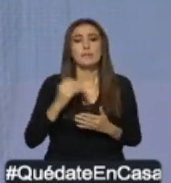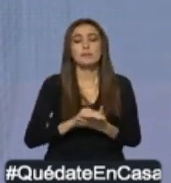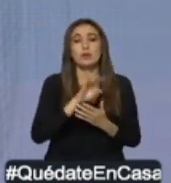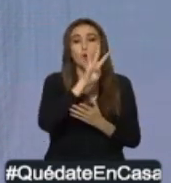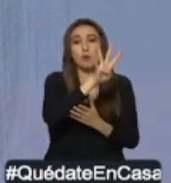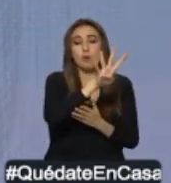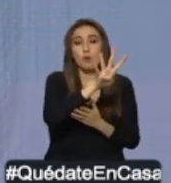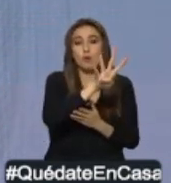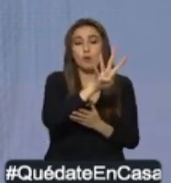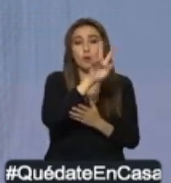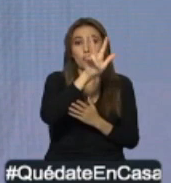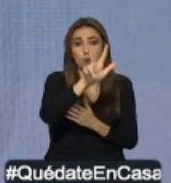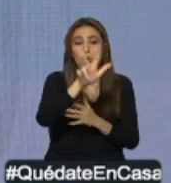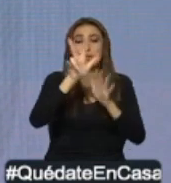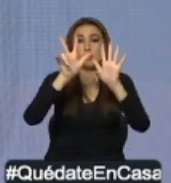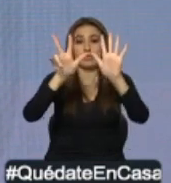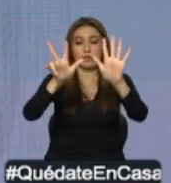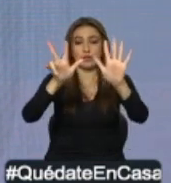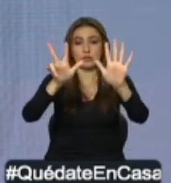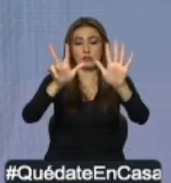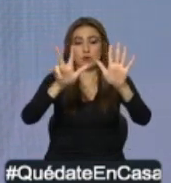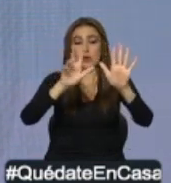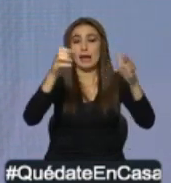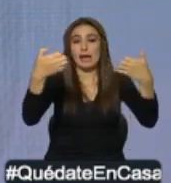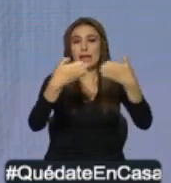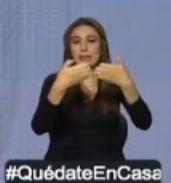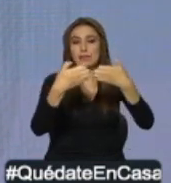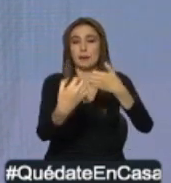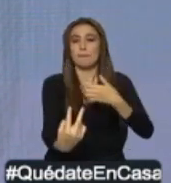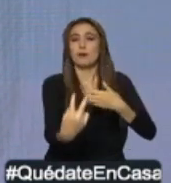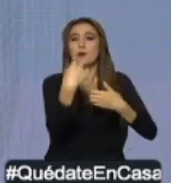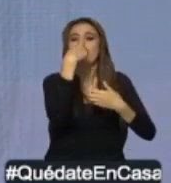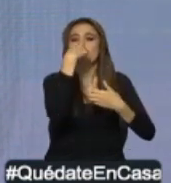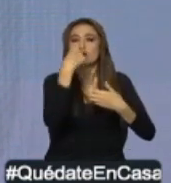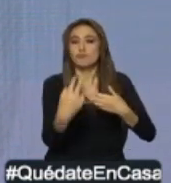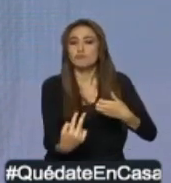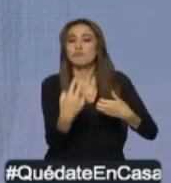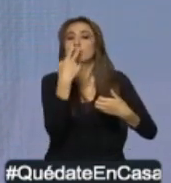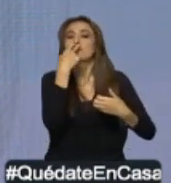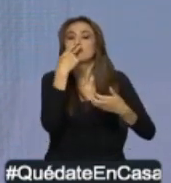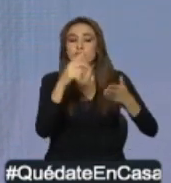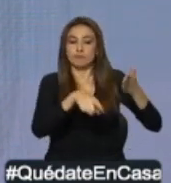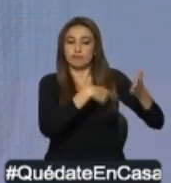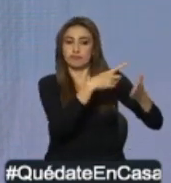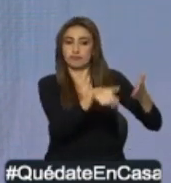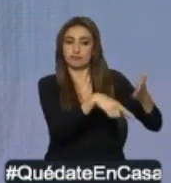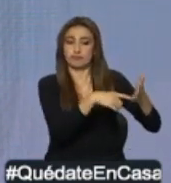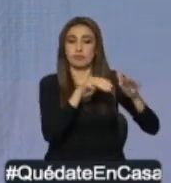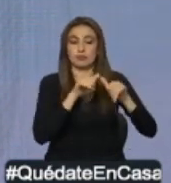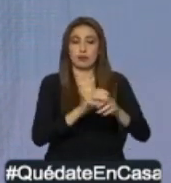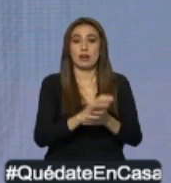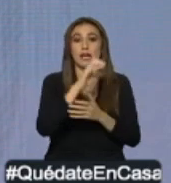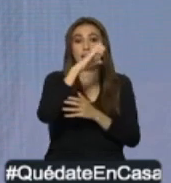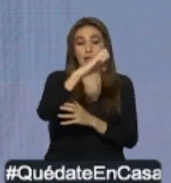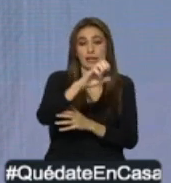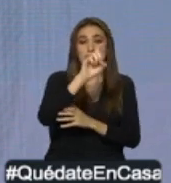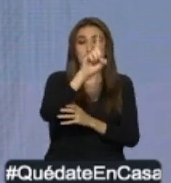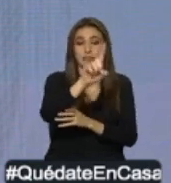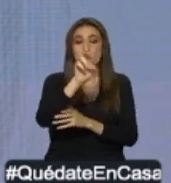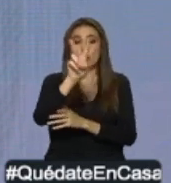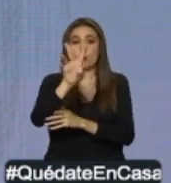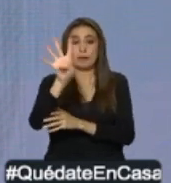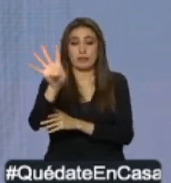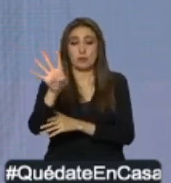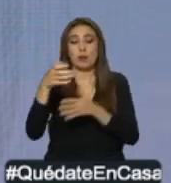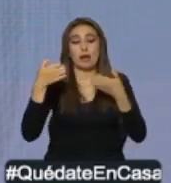438 ventiladores mecánicos que están funcionando y 124 en UCI